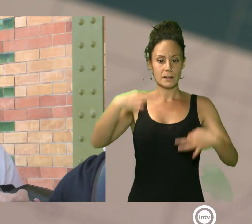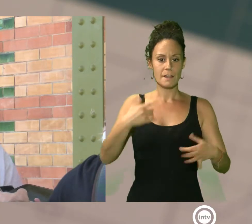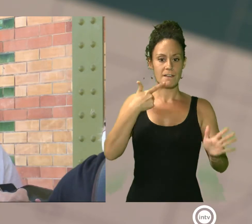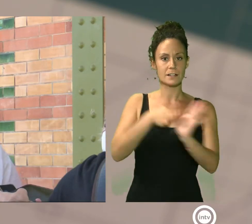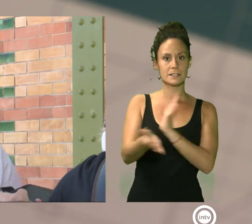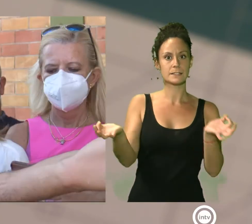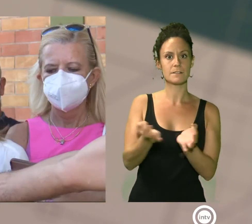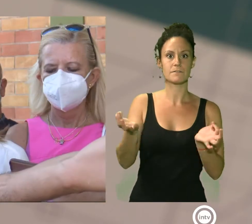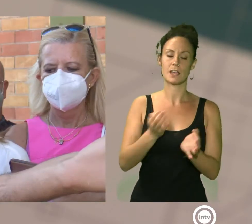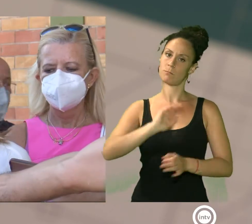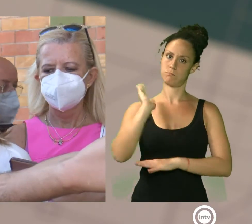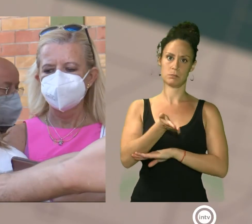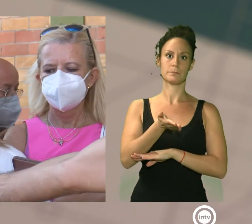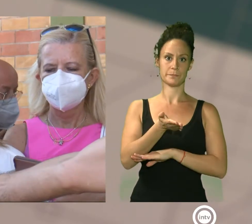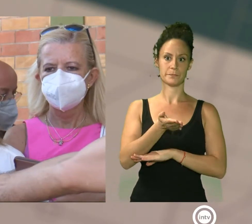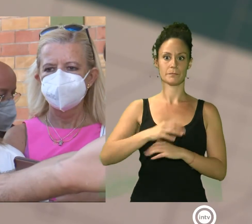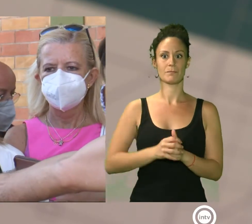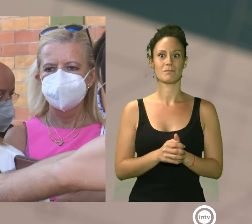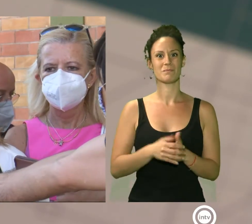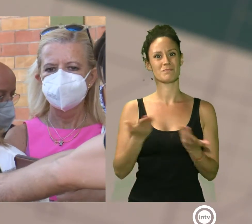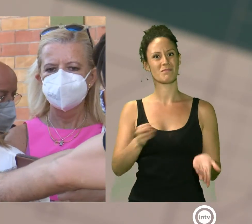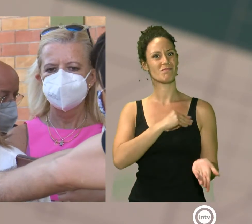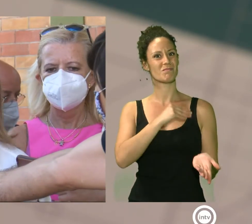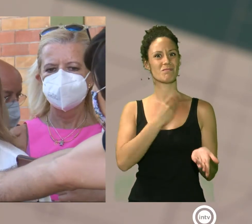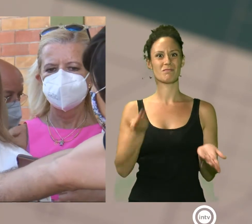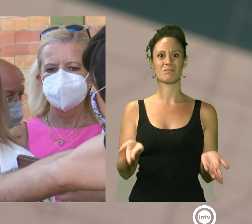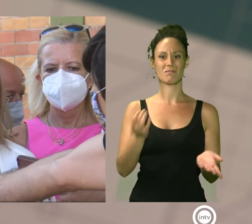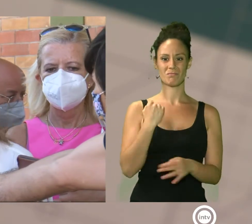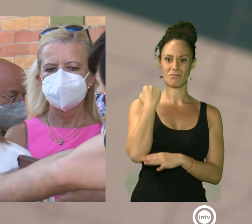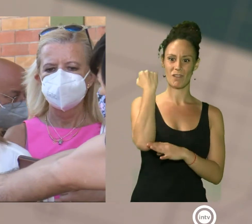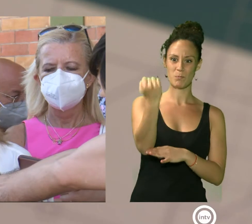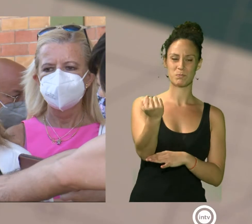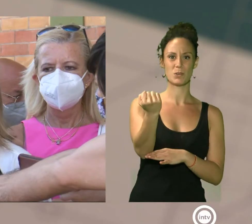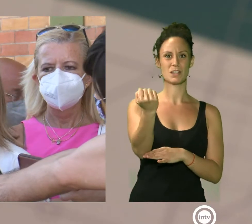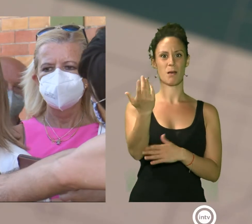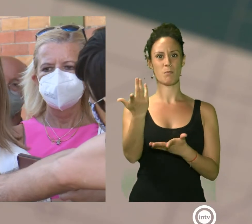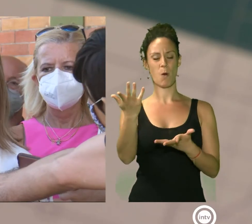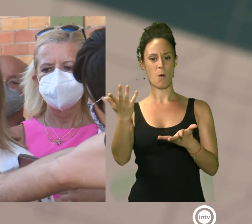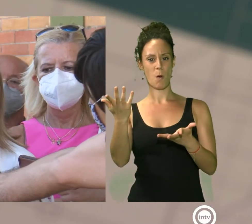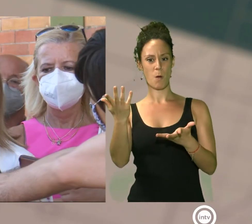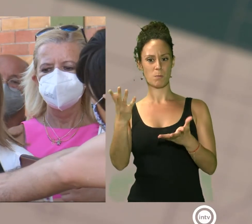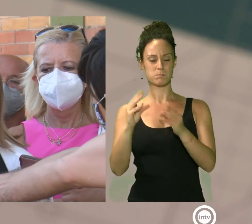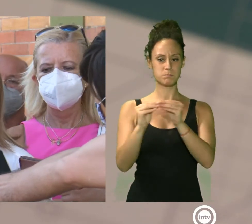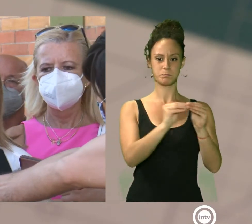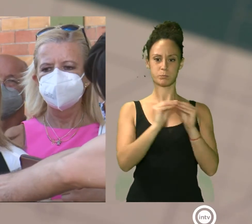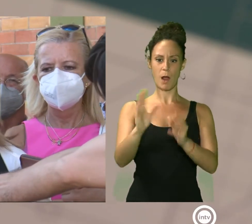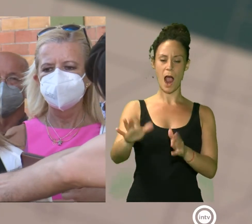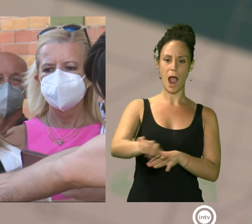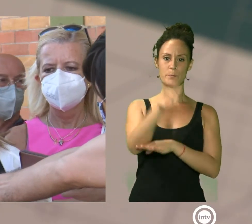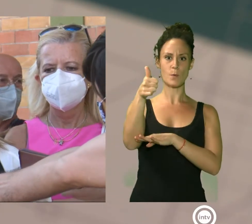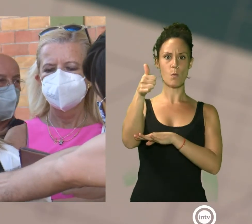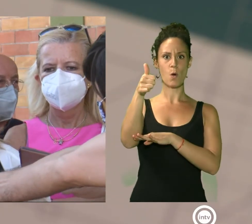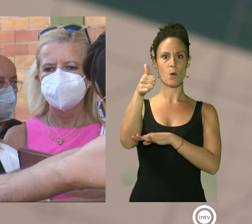varapalo importante. Tristemente, lo que apoyamos y lo que se aprobó no ha tenido ningún resultado. Pedíamos que